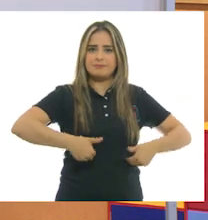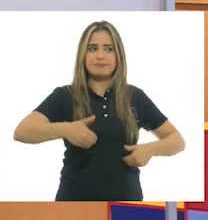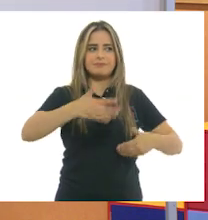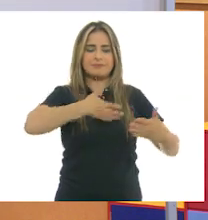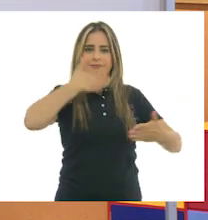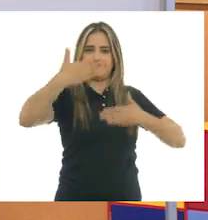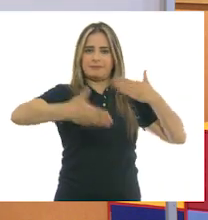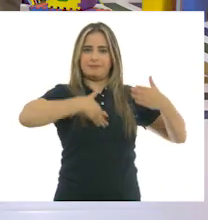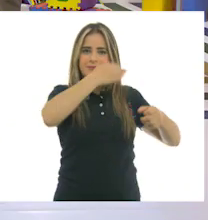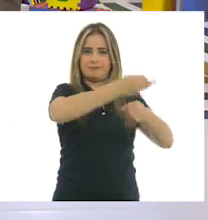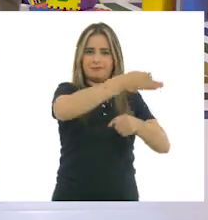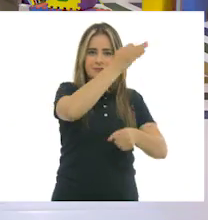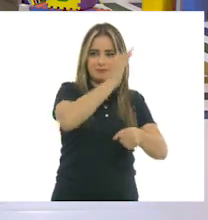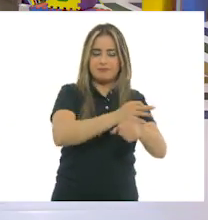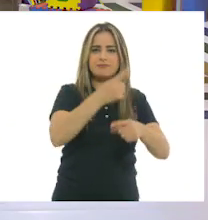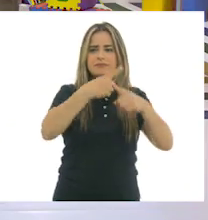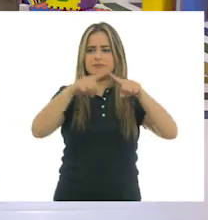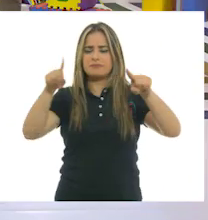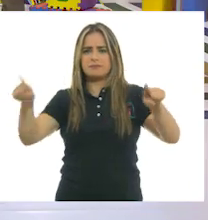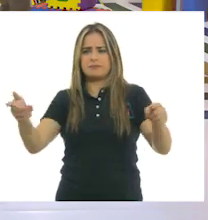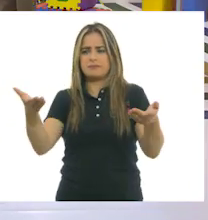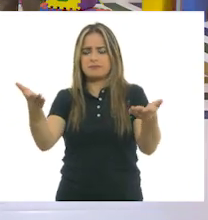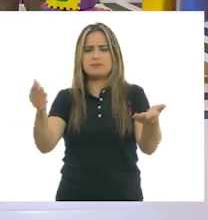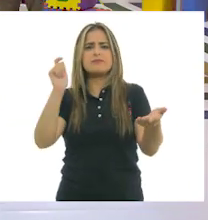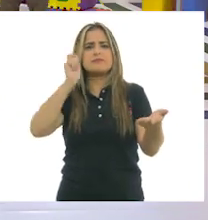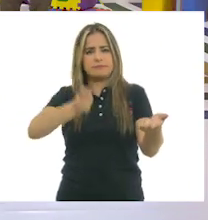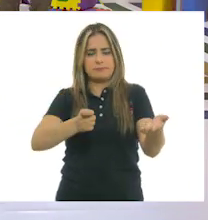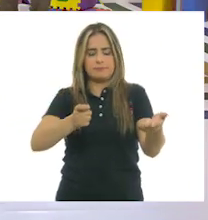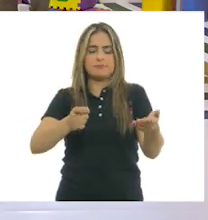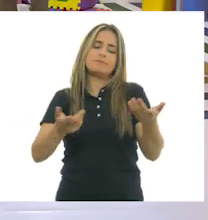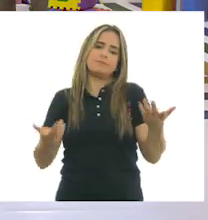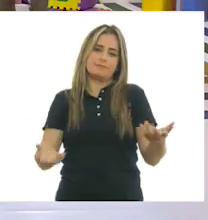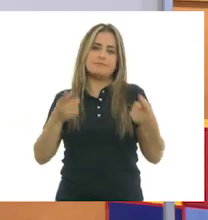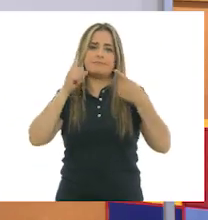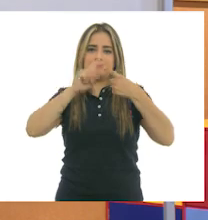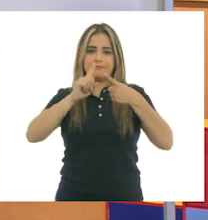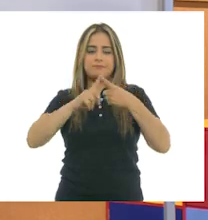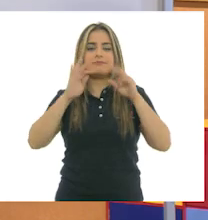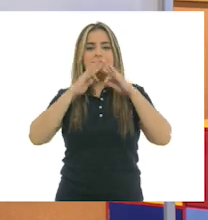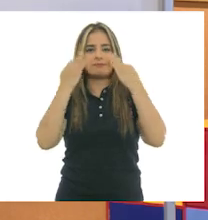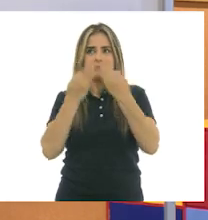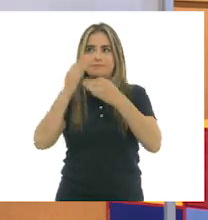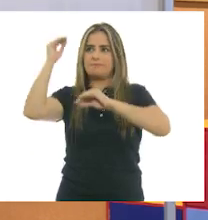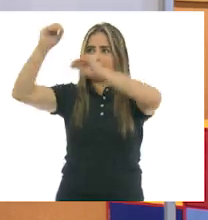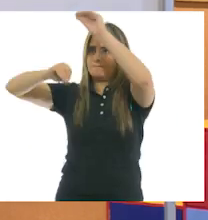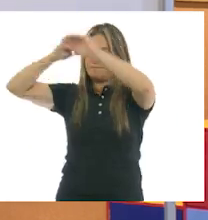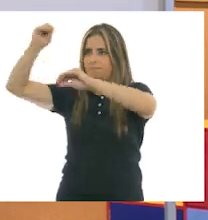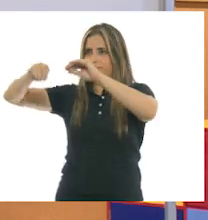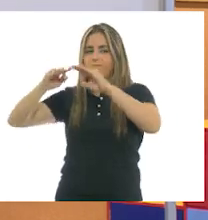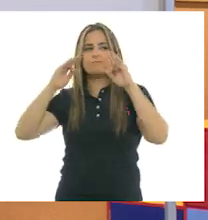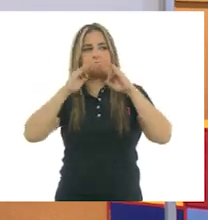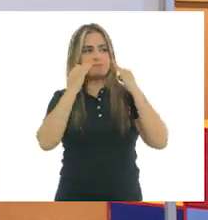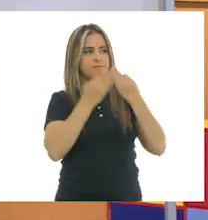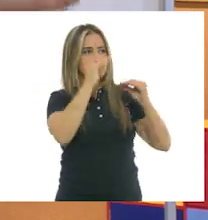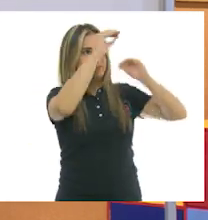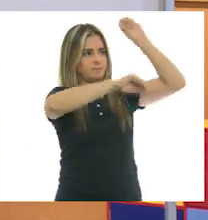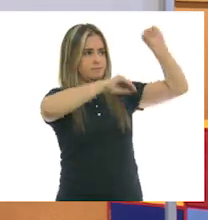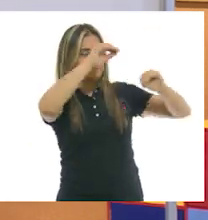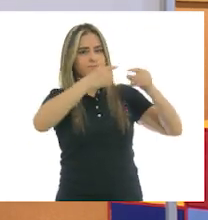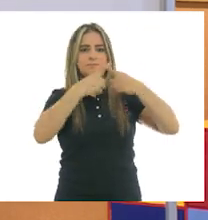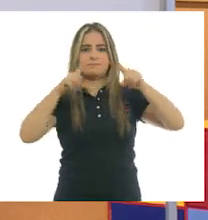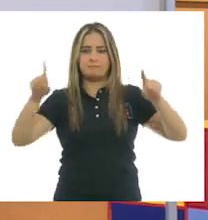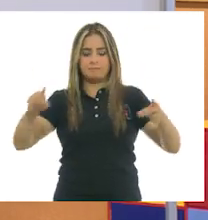bueno, de entrada lo que habíamos dicho, las formas que se utilizan en las escenografías, los